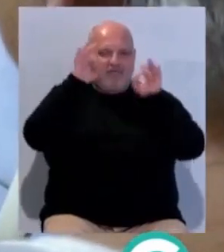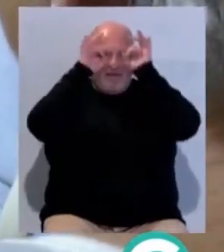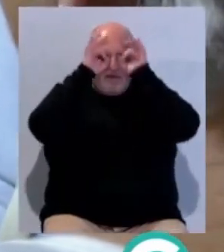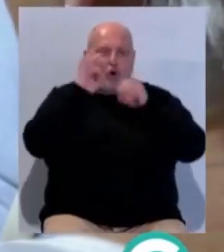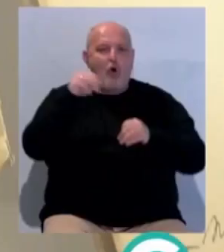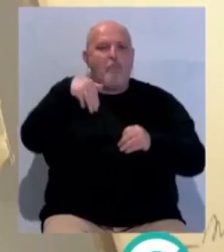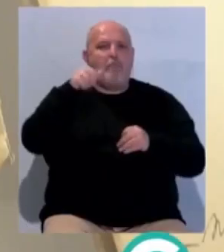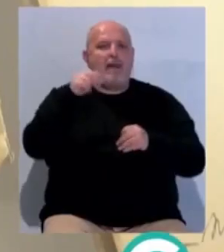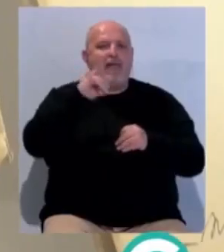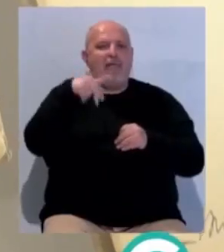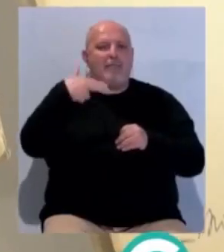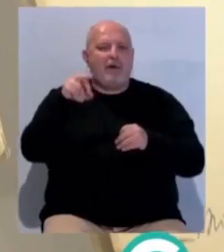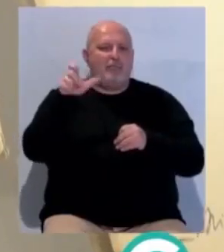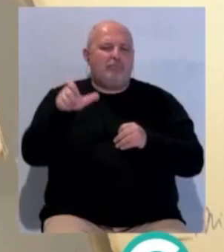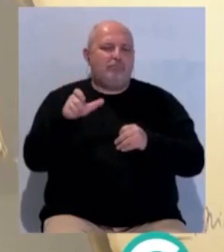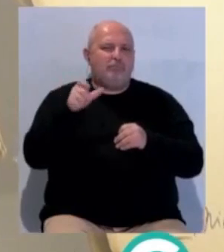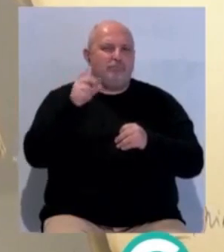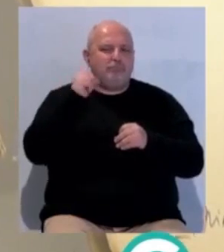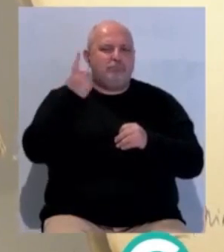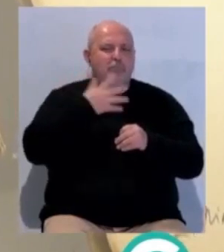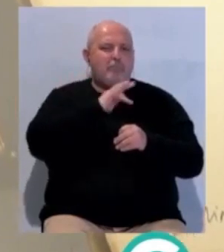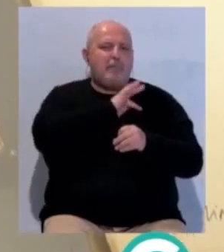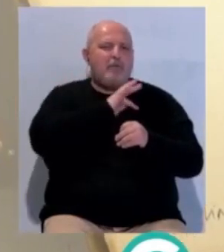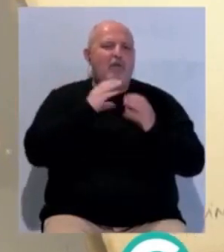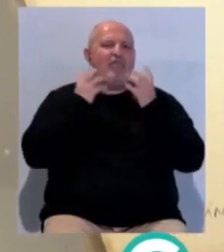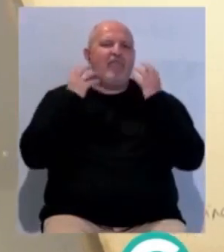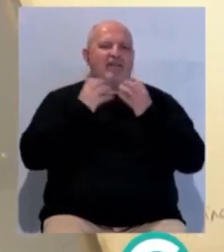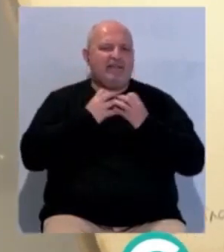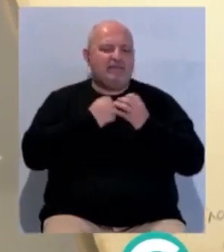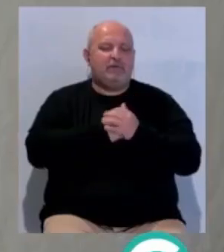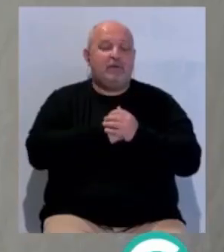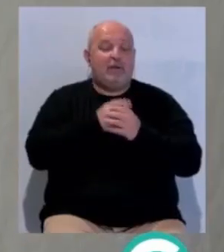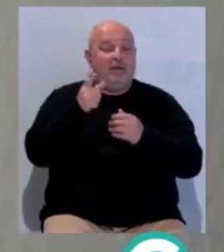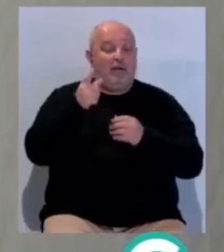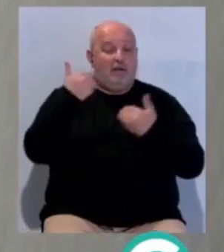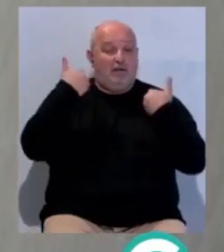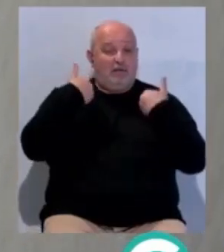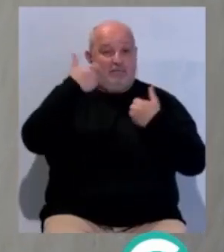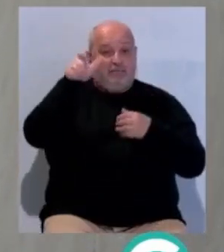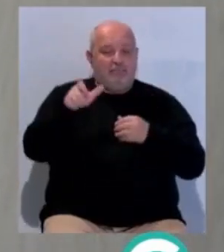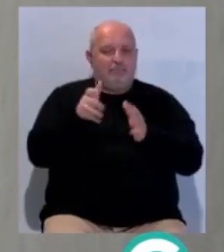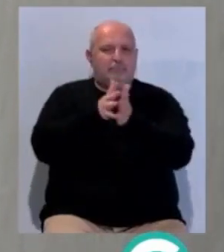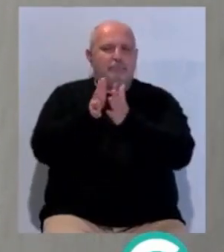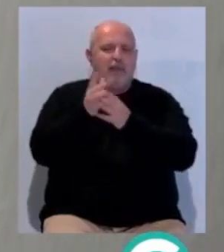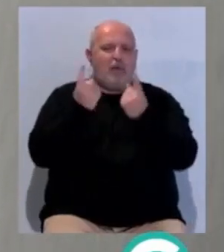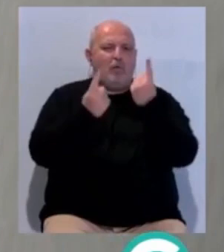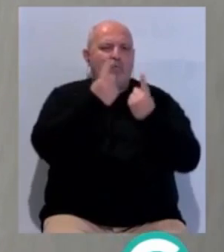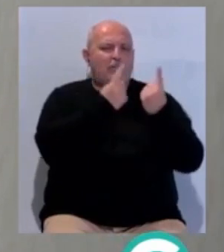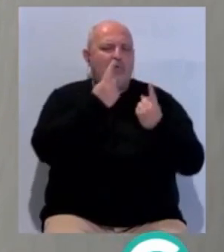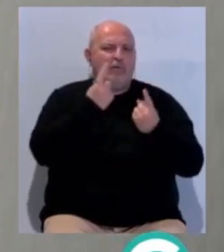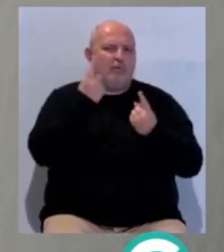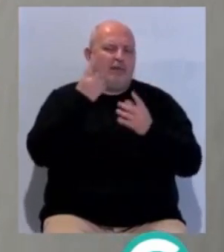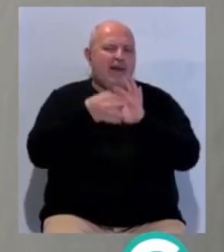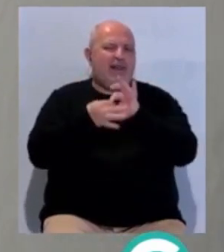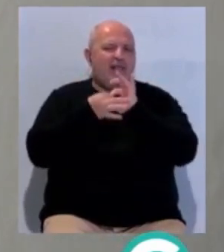o María Zambrano, la primera mujer en recibir el premio Cervantes. Uno de los comisarios de la exposición, Raúl Manrique, daba algunos detalles de las